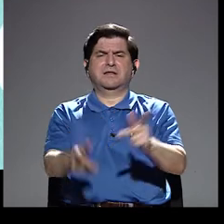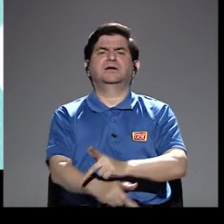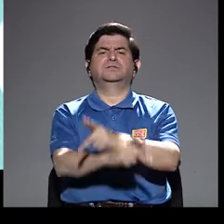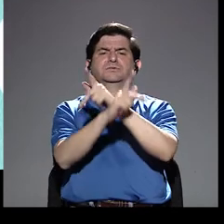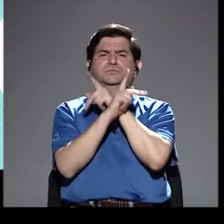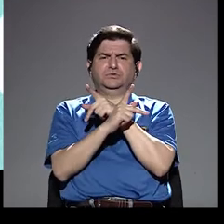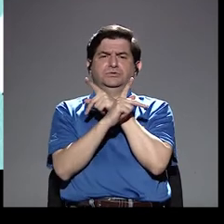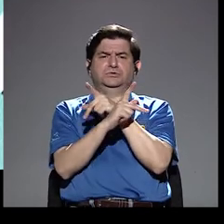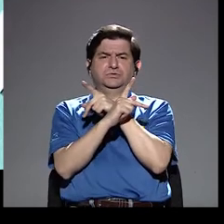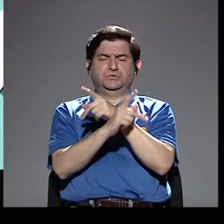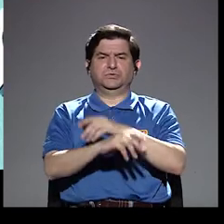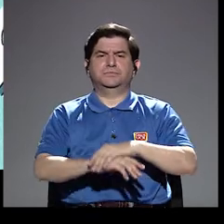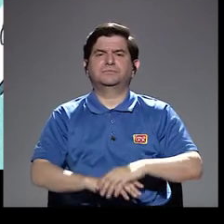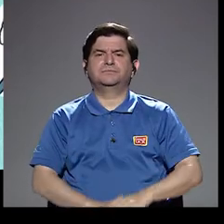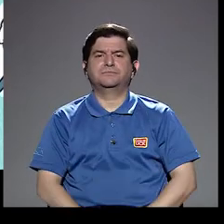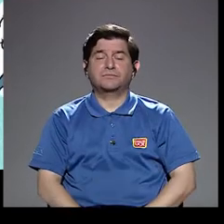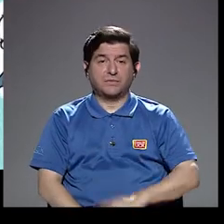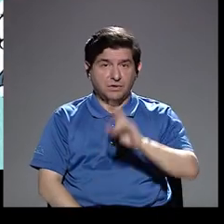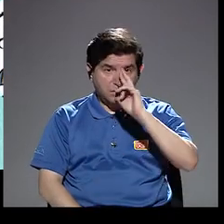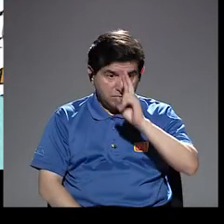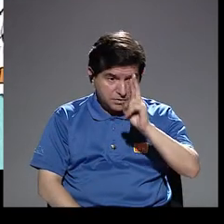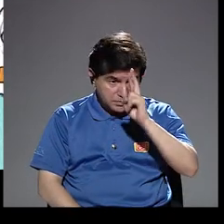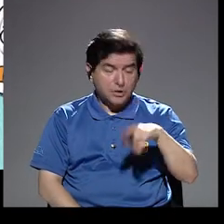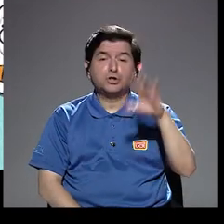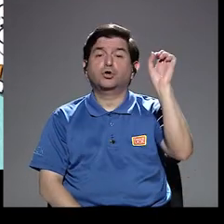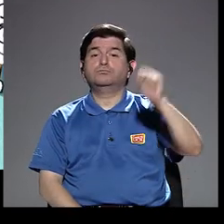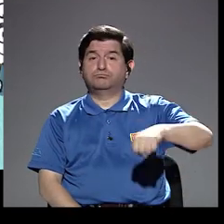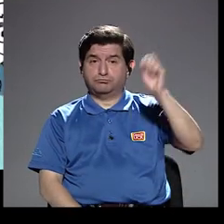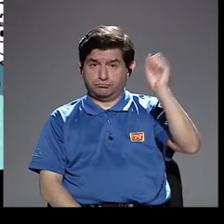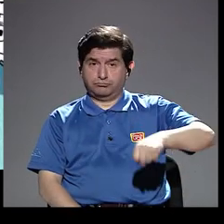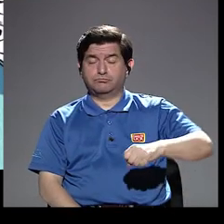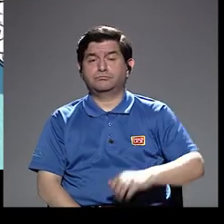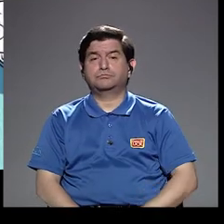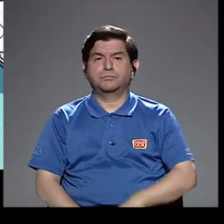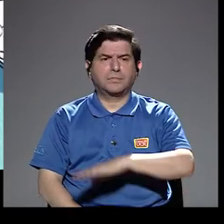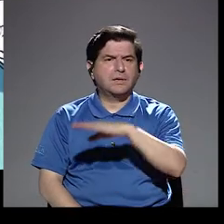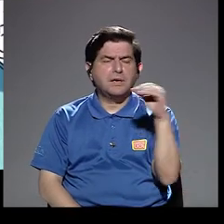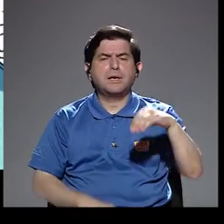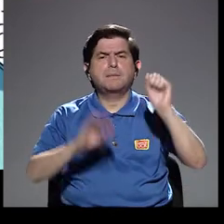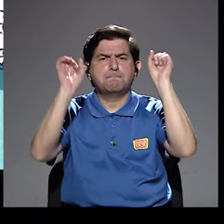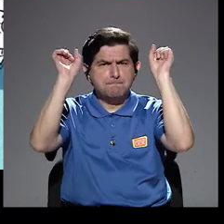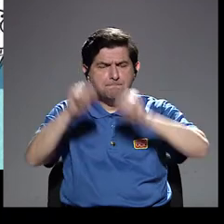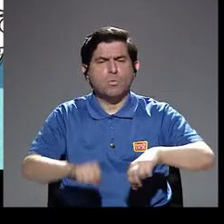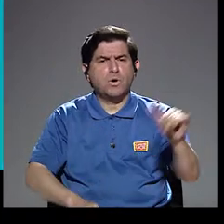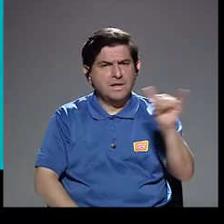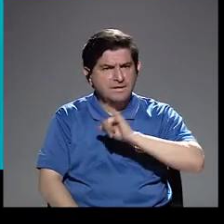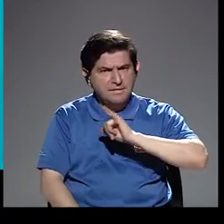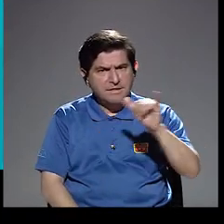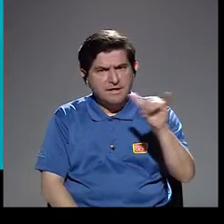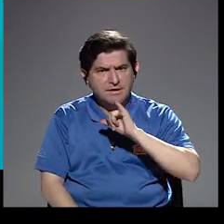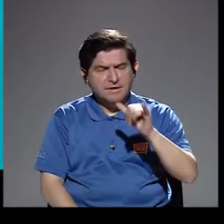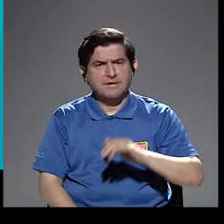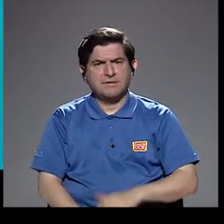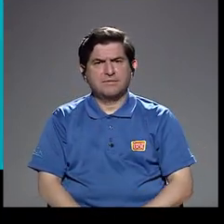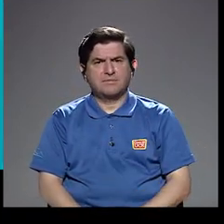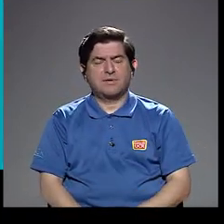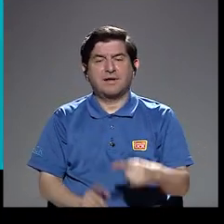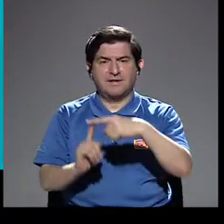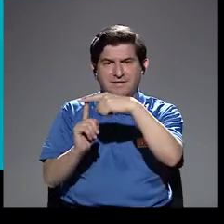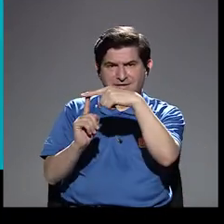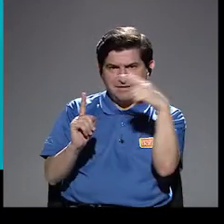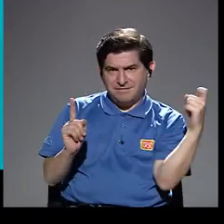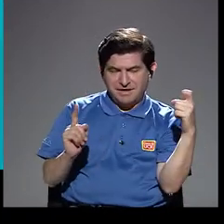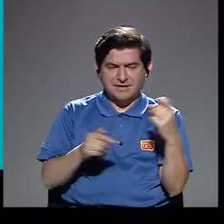protección, ¿verdad?, el respeto, el respeto, ¿verdad?, y que pueden también, a